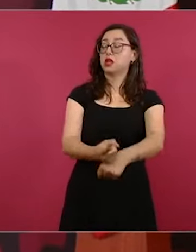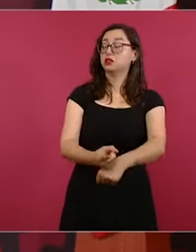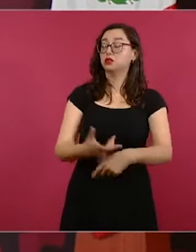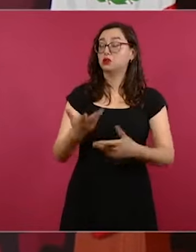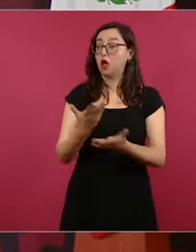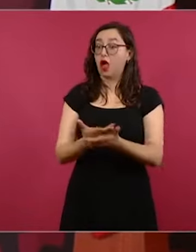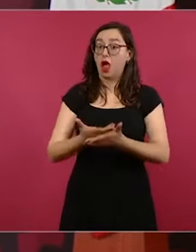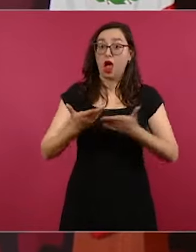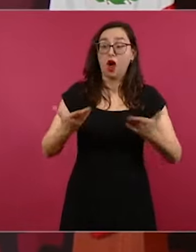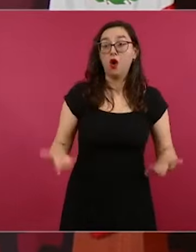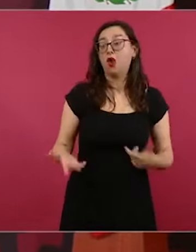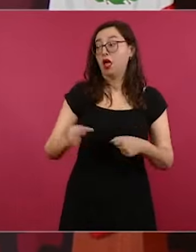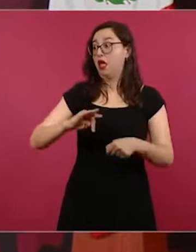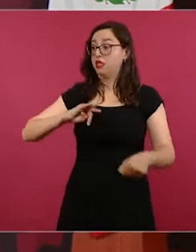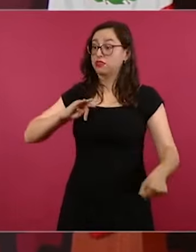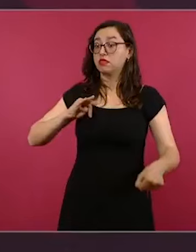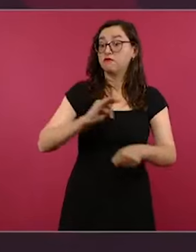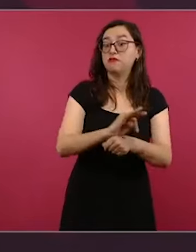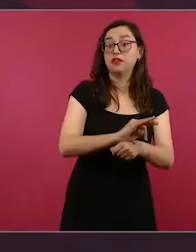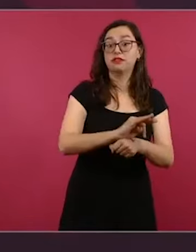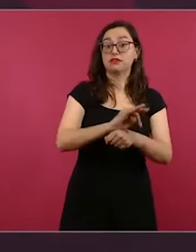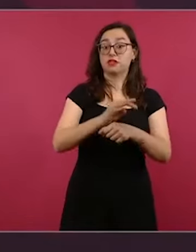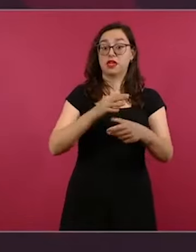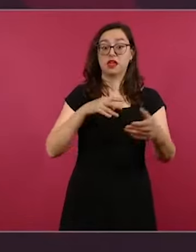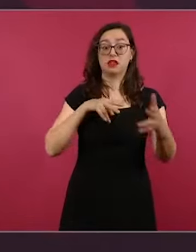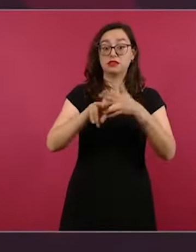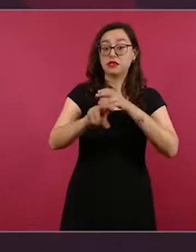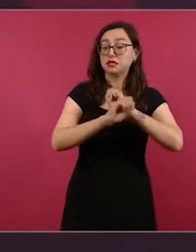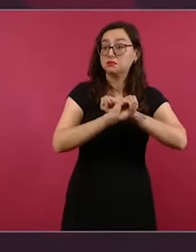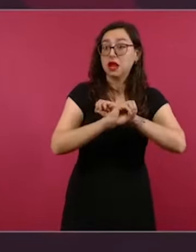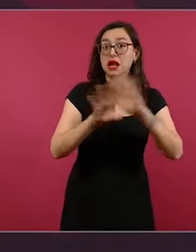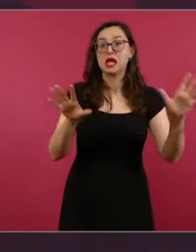paladines de la transparencia.